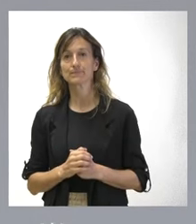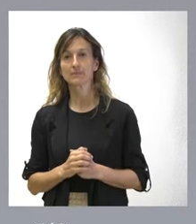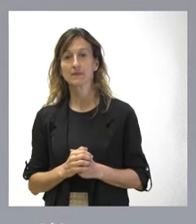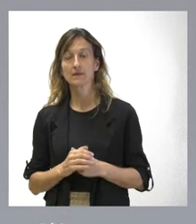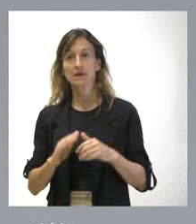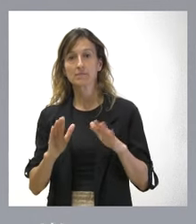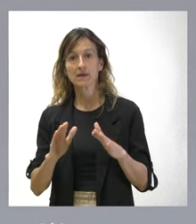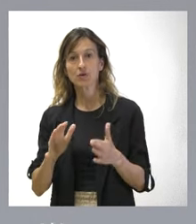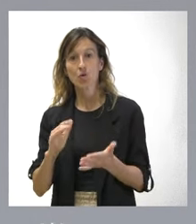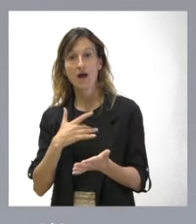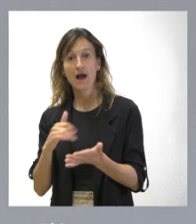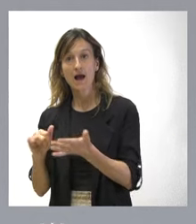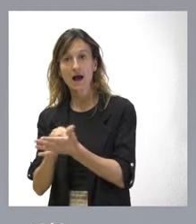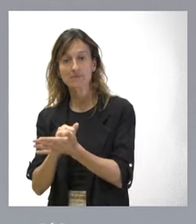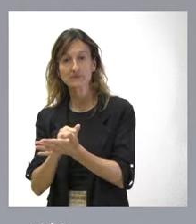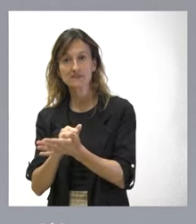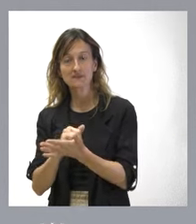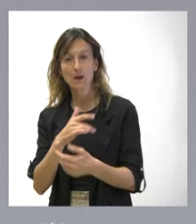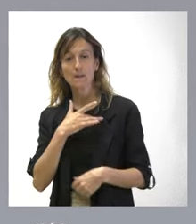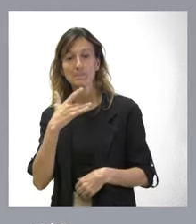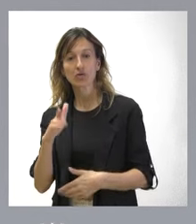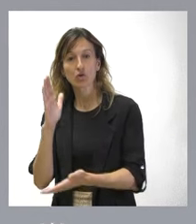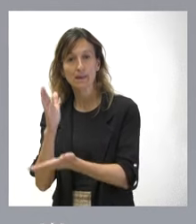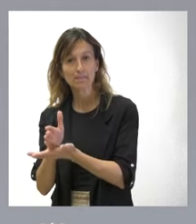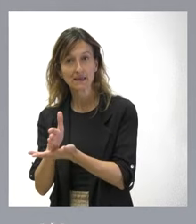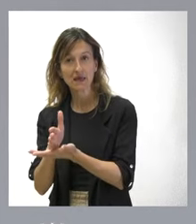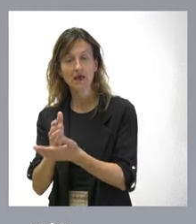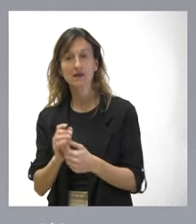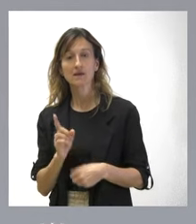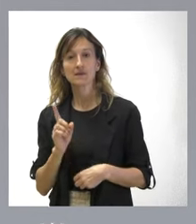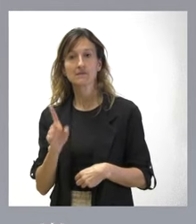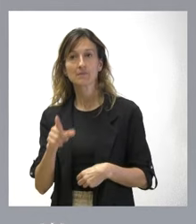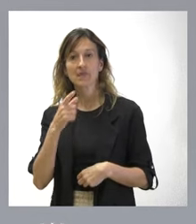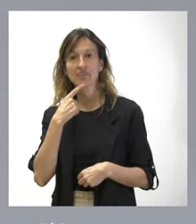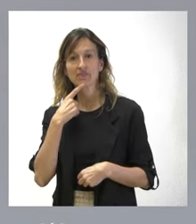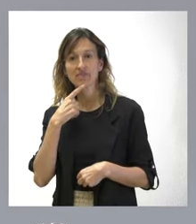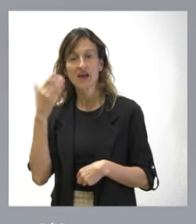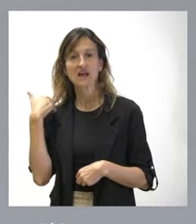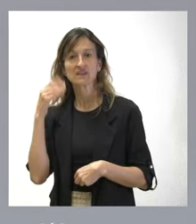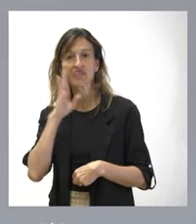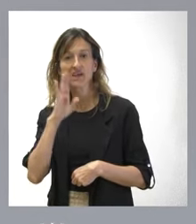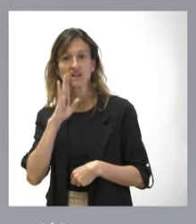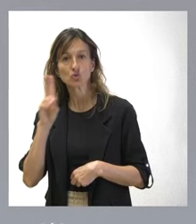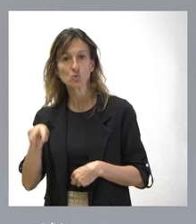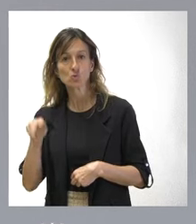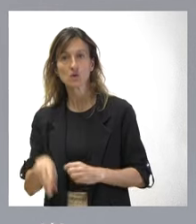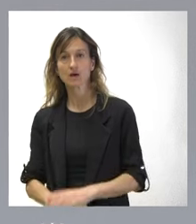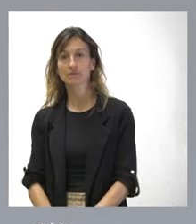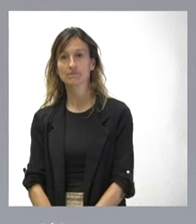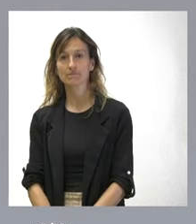Sin embargo, en la amnistía no solo se perdona la pena, sino que se dice que nunca ha habido esa actividad delictiva.